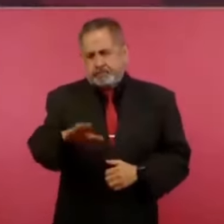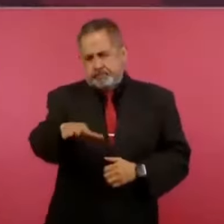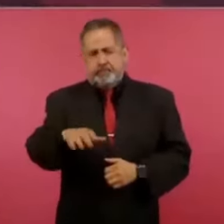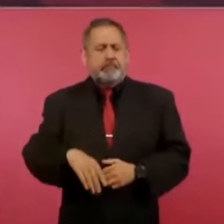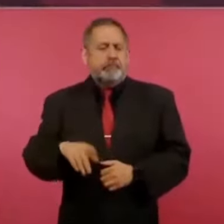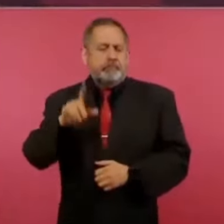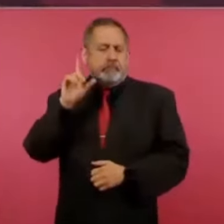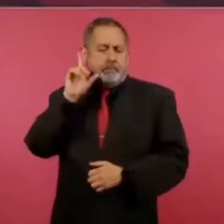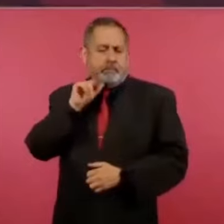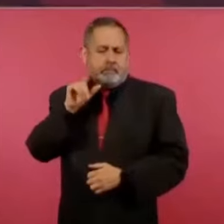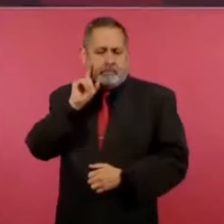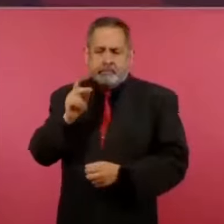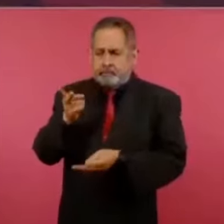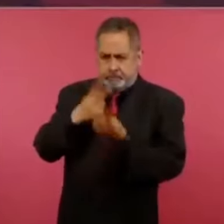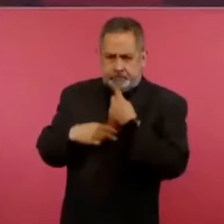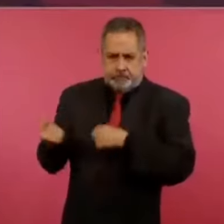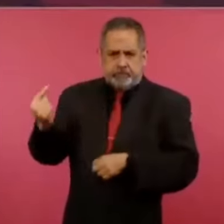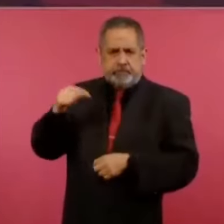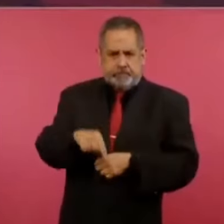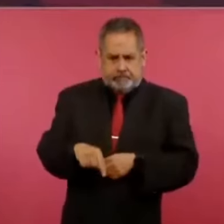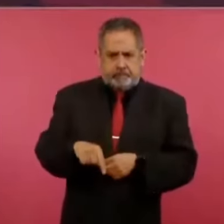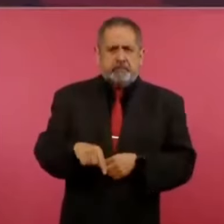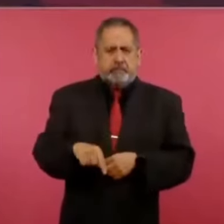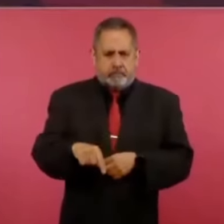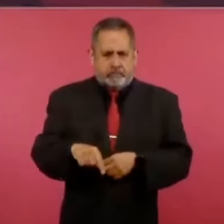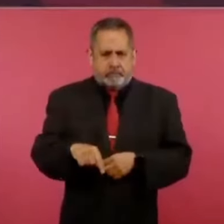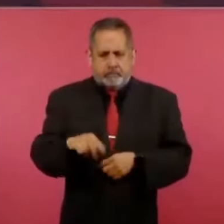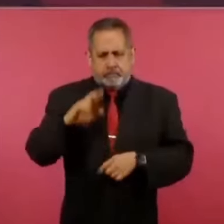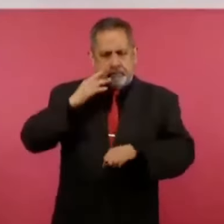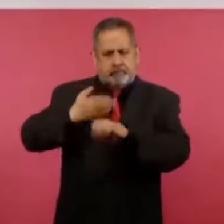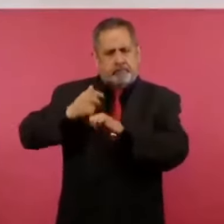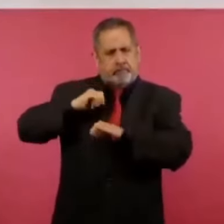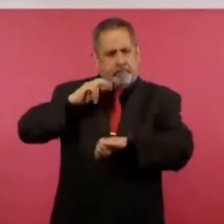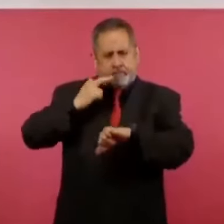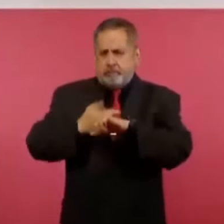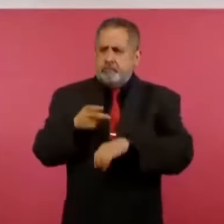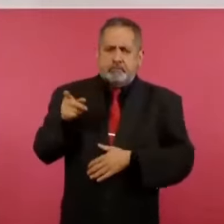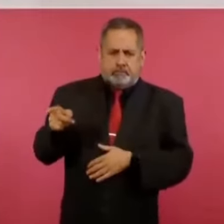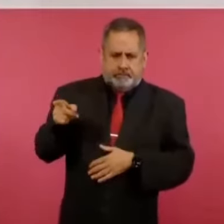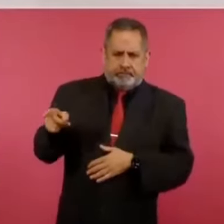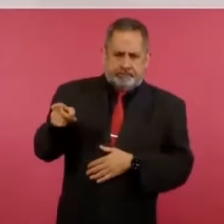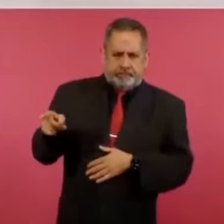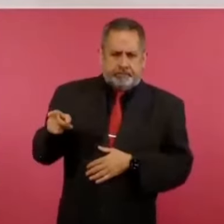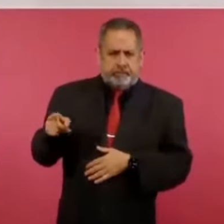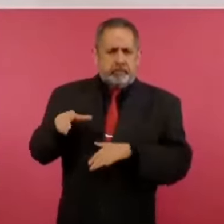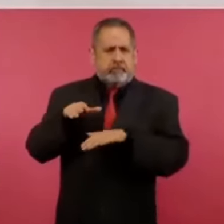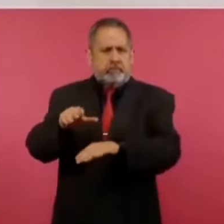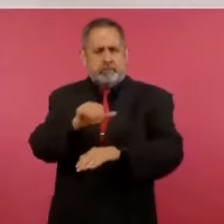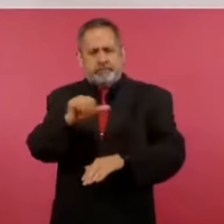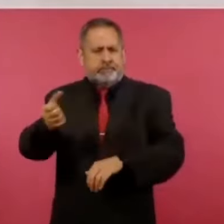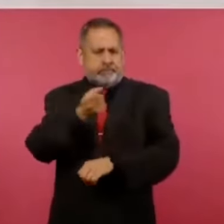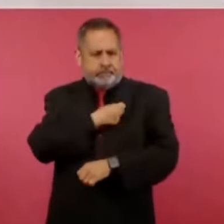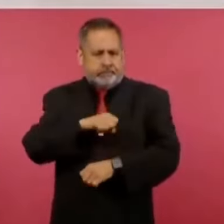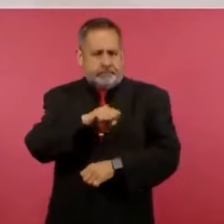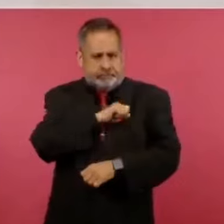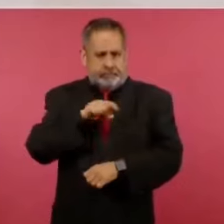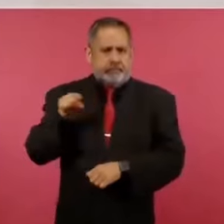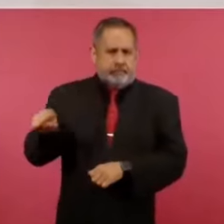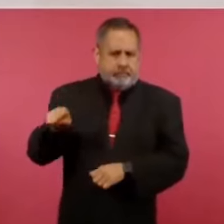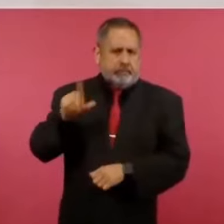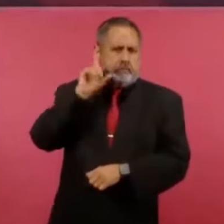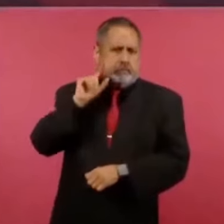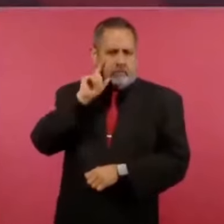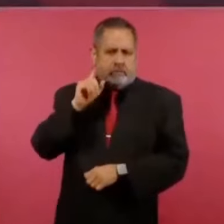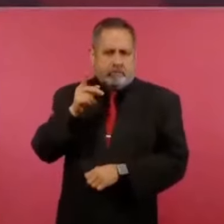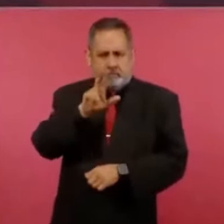responsables del sector salud, mañana